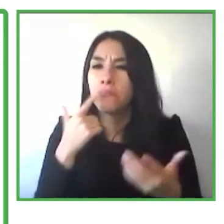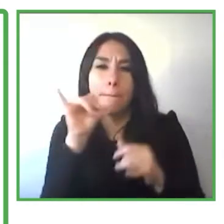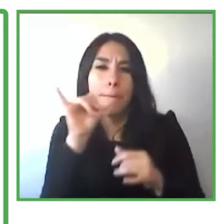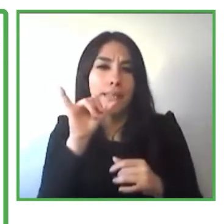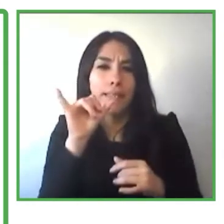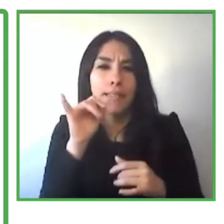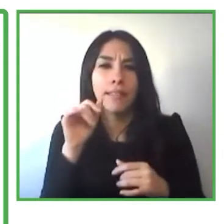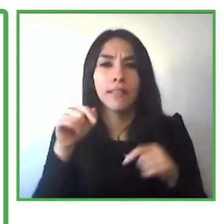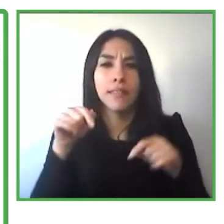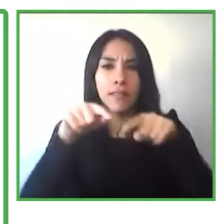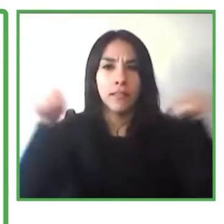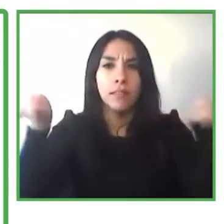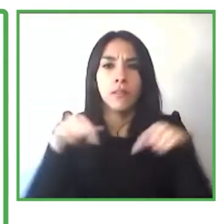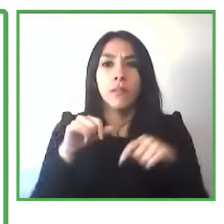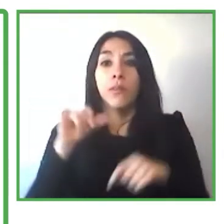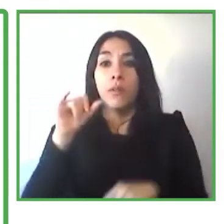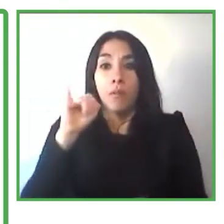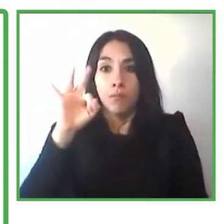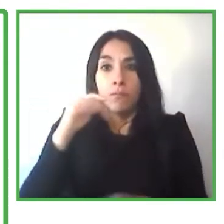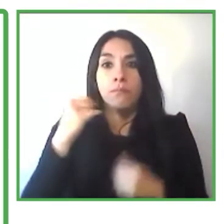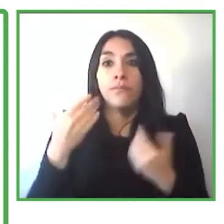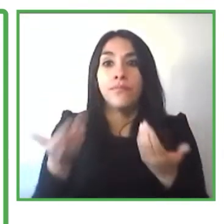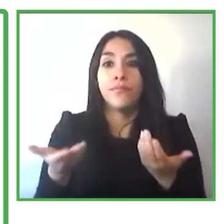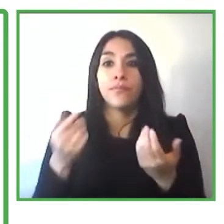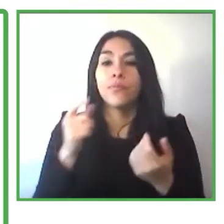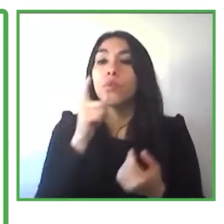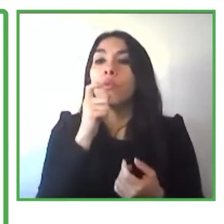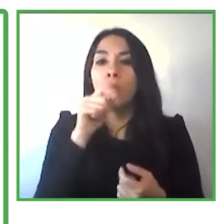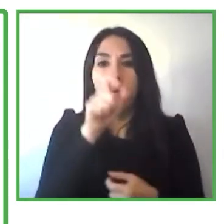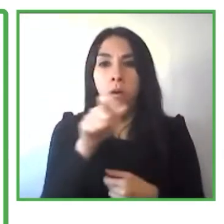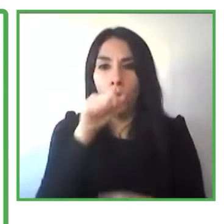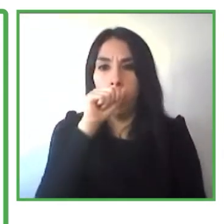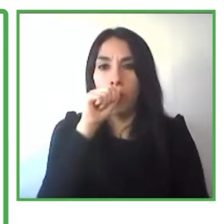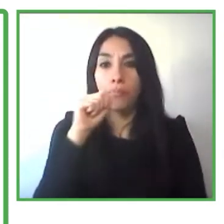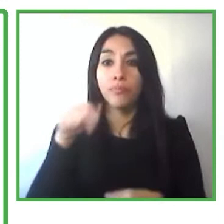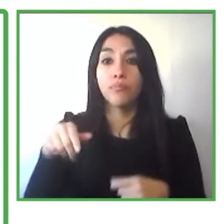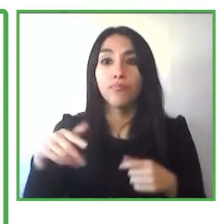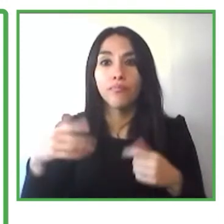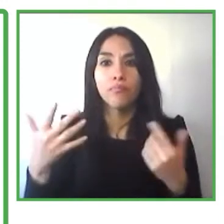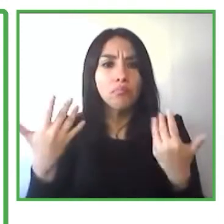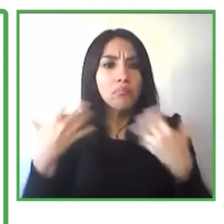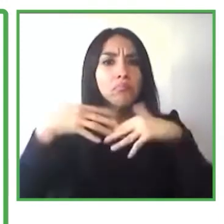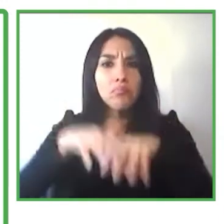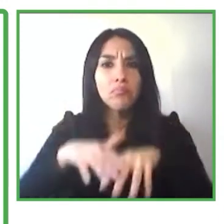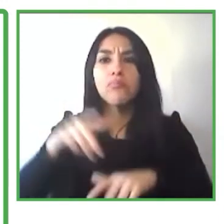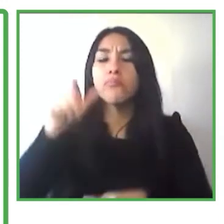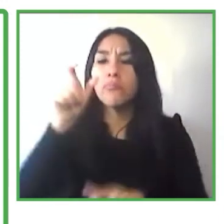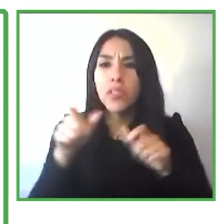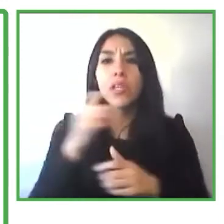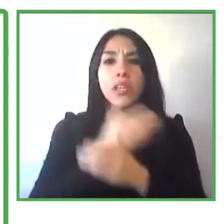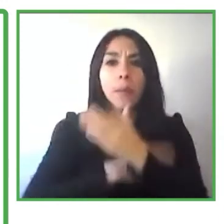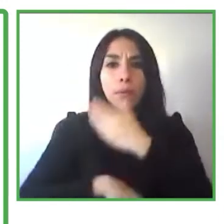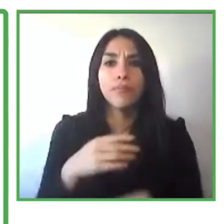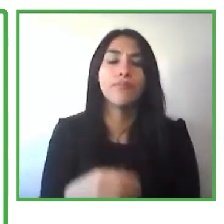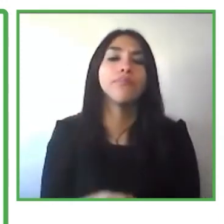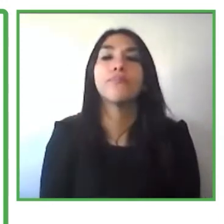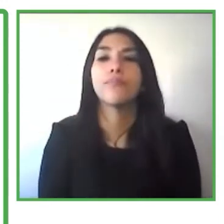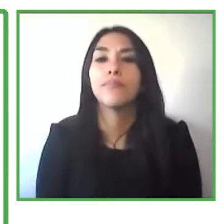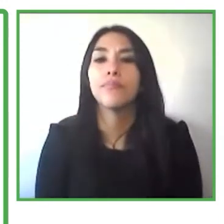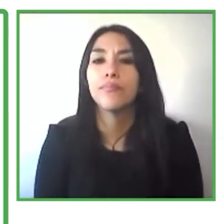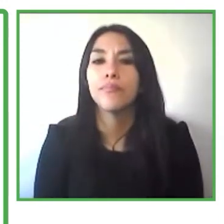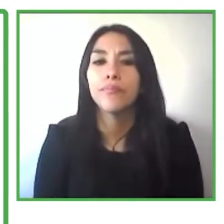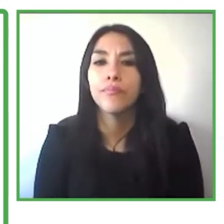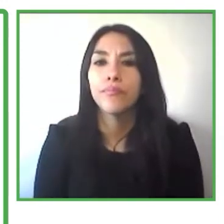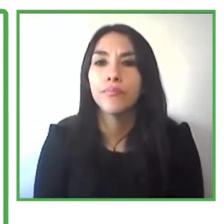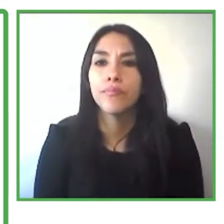los miembros cuando son parte de esta red sobre discapacidad e inclusión obtienen